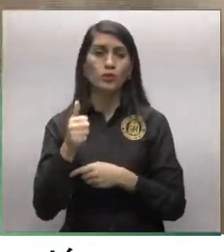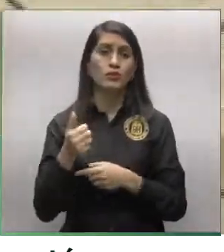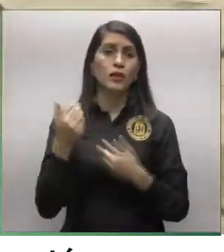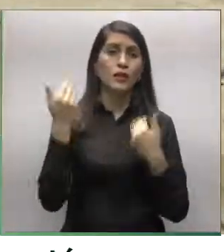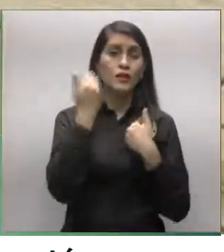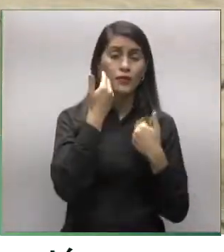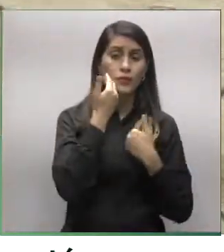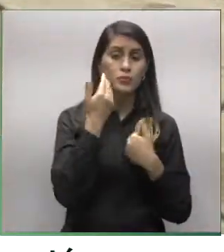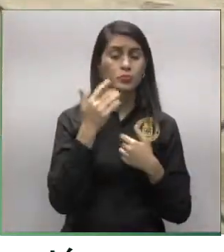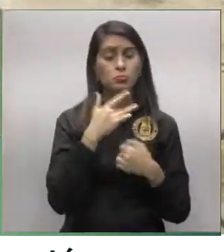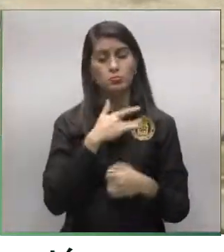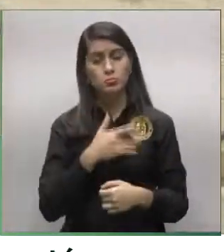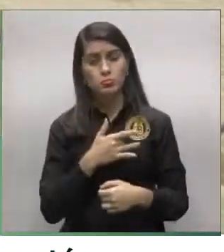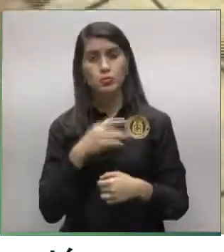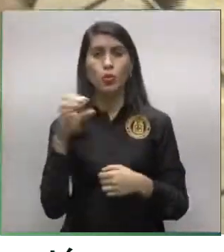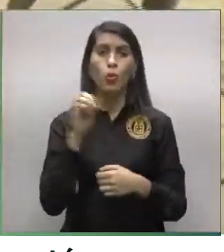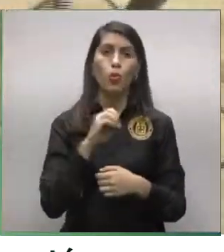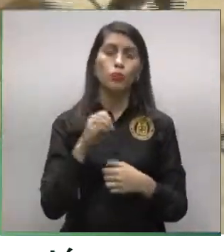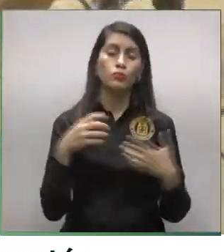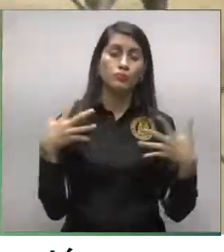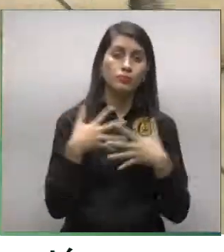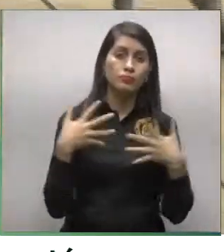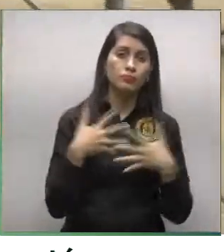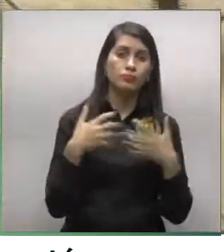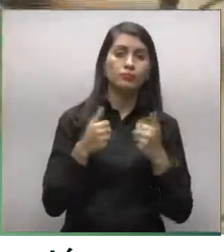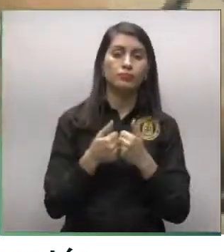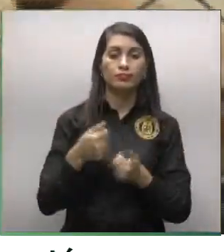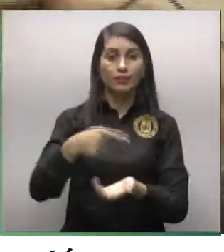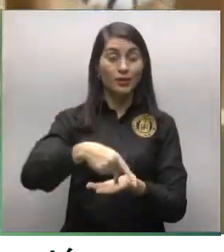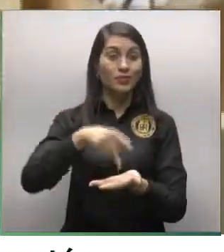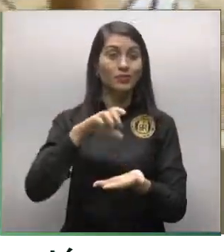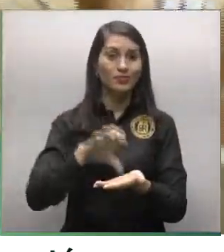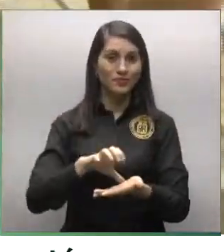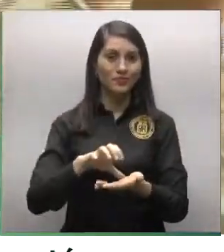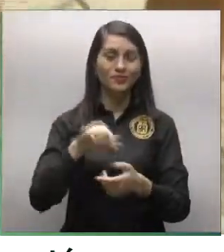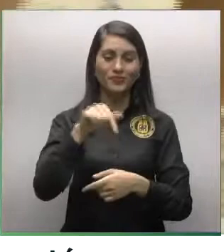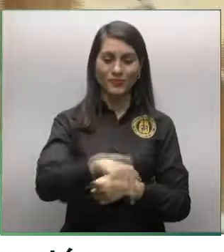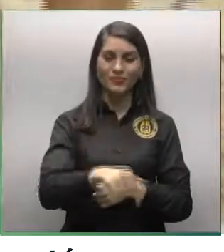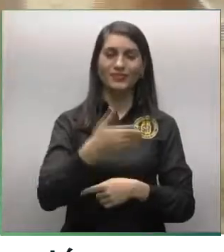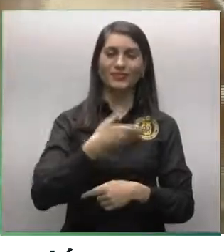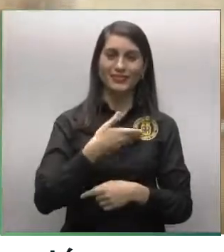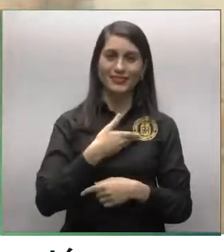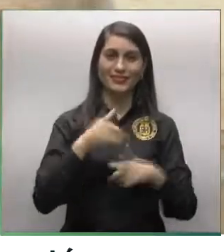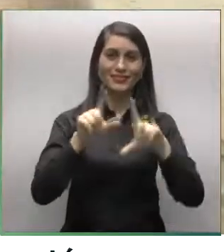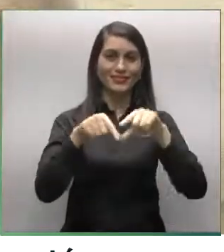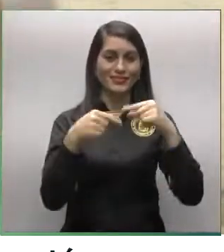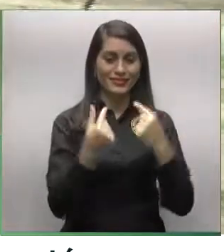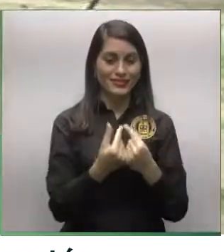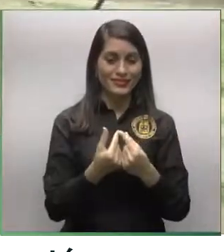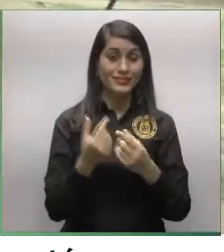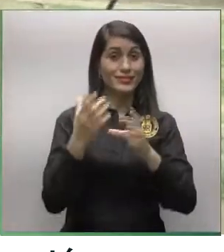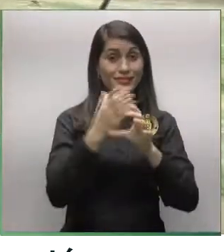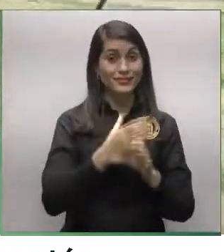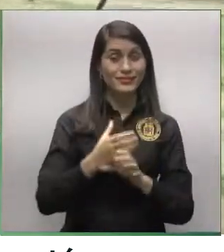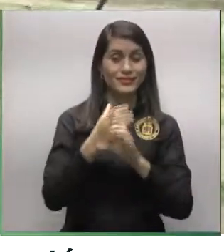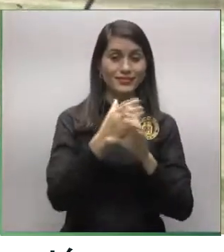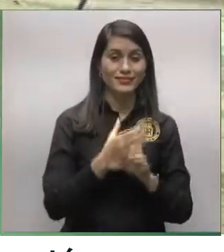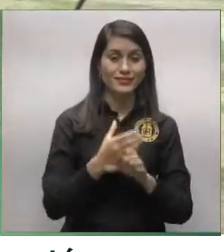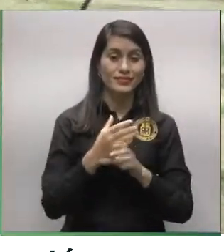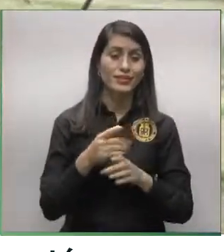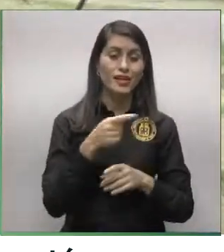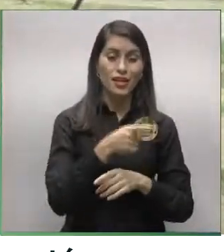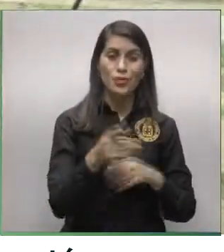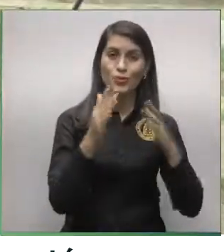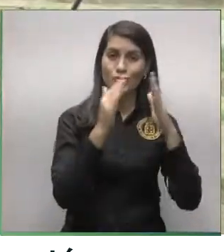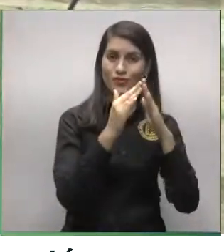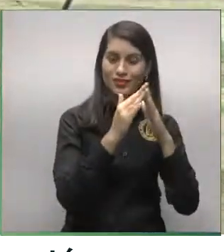enfermos, tristes o temerosos. En Puerto Cortés existe grupo de colaboradores de refugios que se